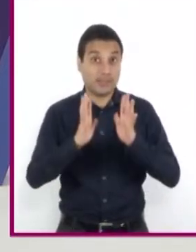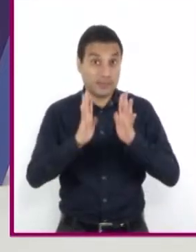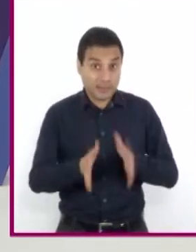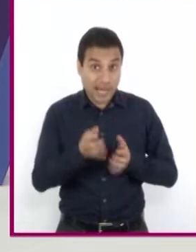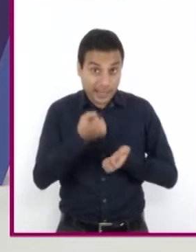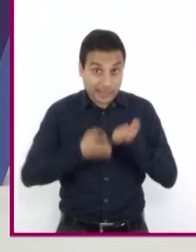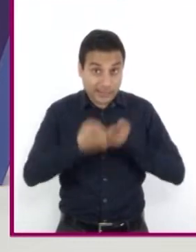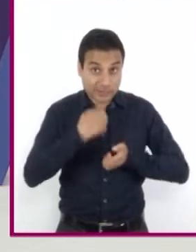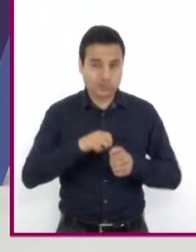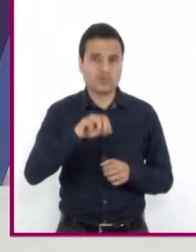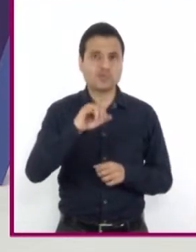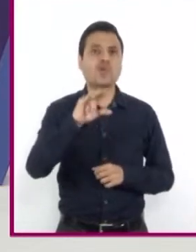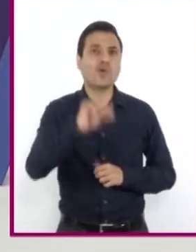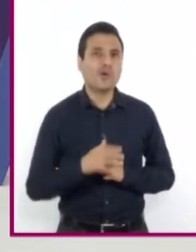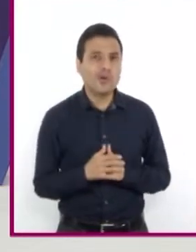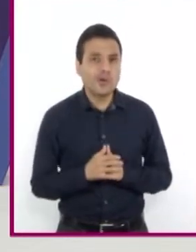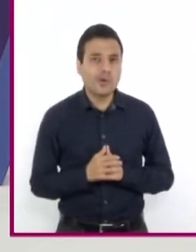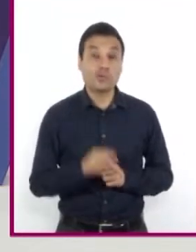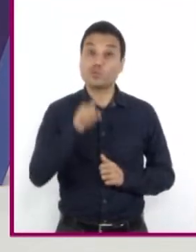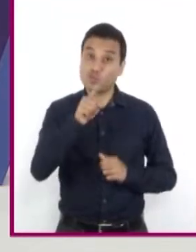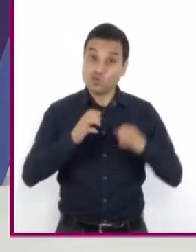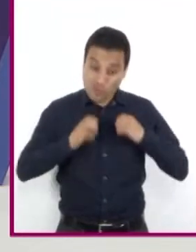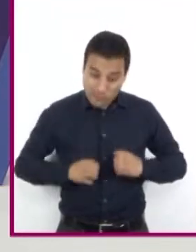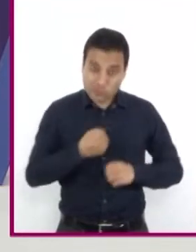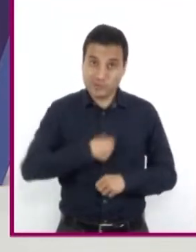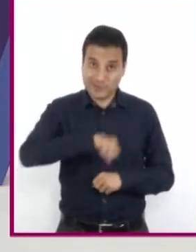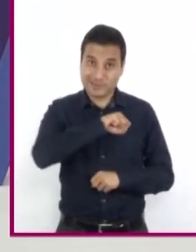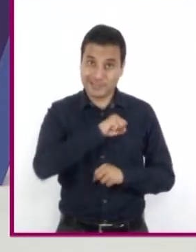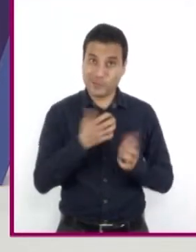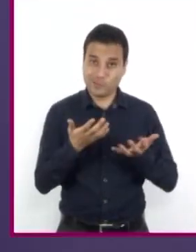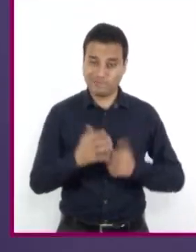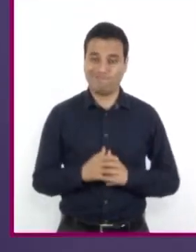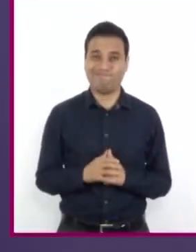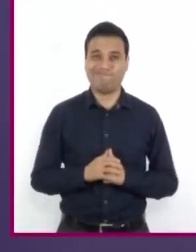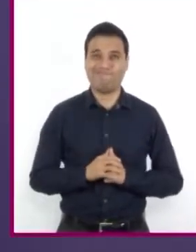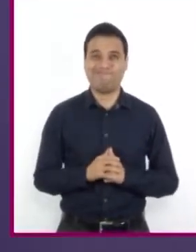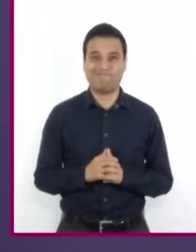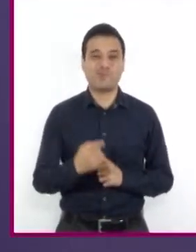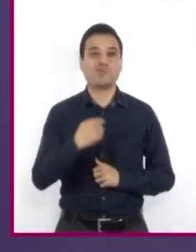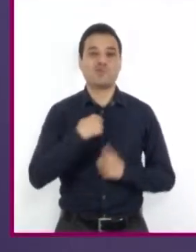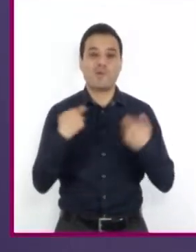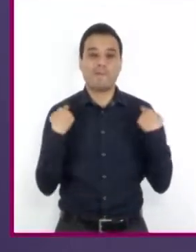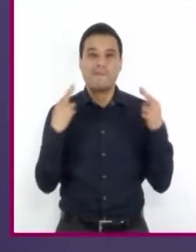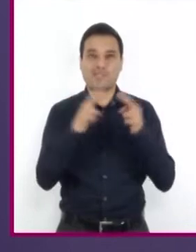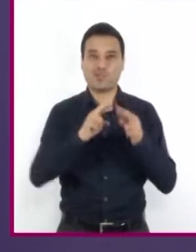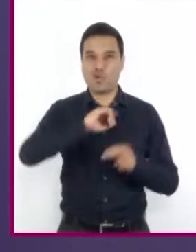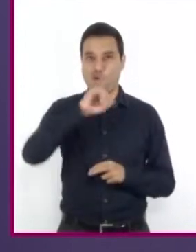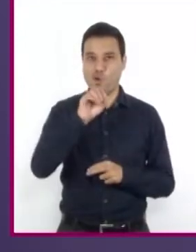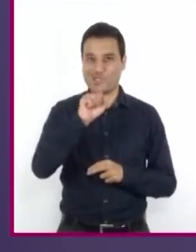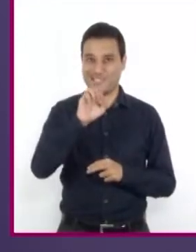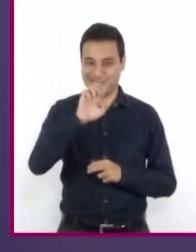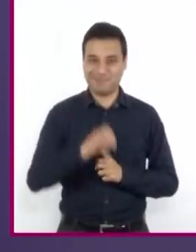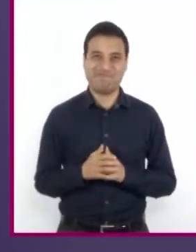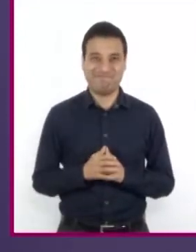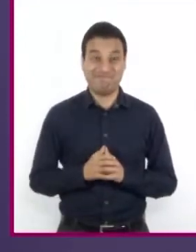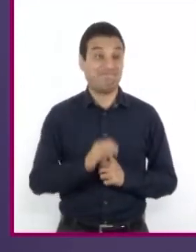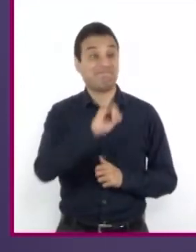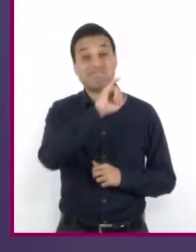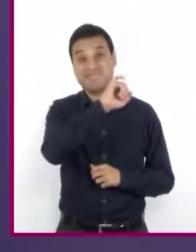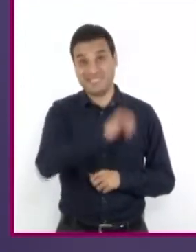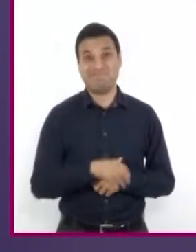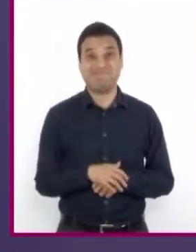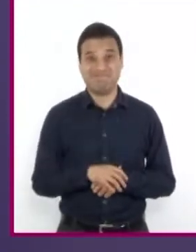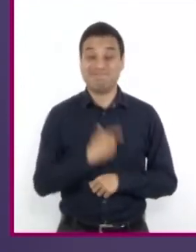ejercicio? ¡Hay que mantener el cuerpo sano! Soy el profesor José Antonio Arenas Hernández y efectivamente